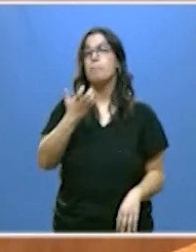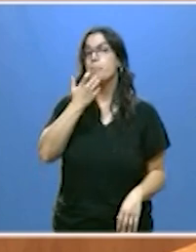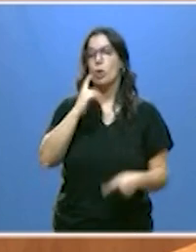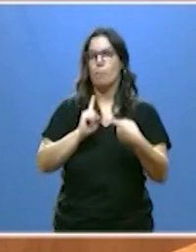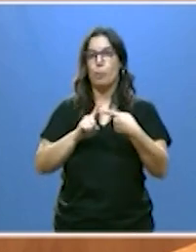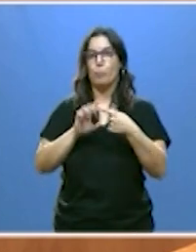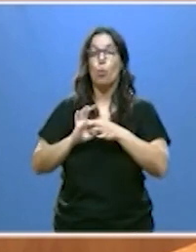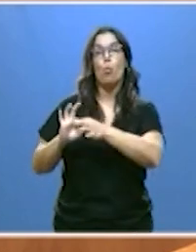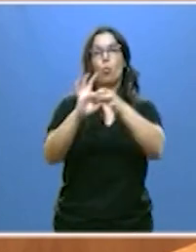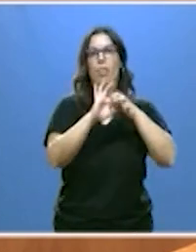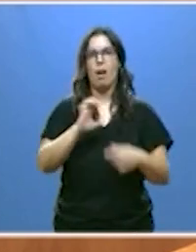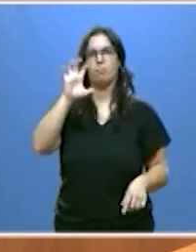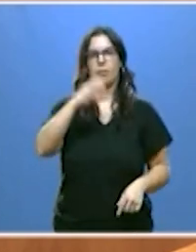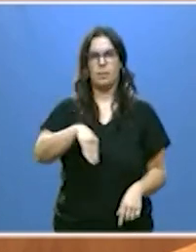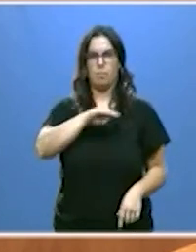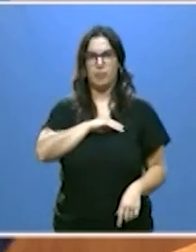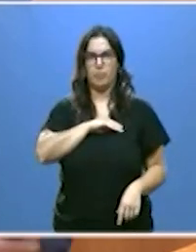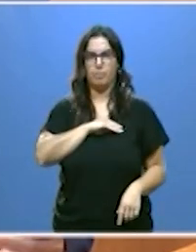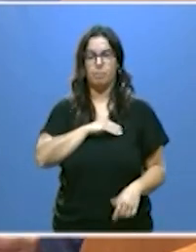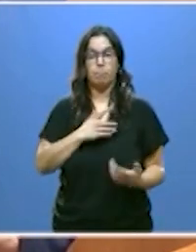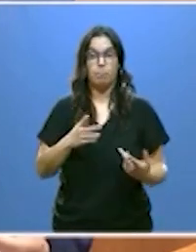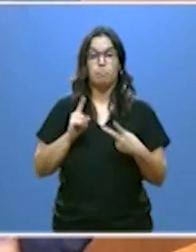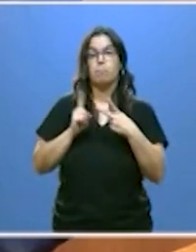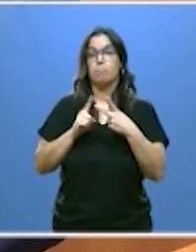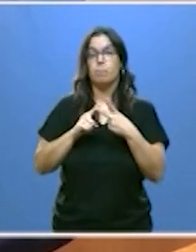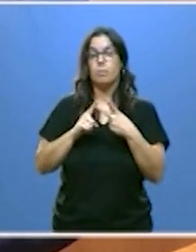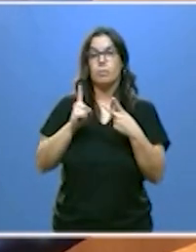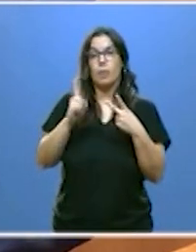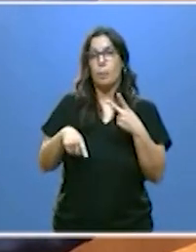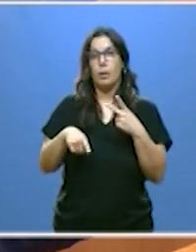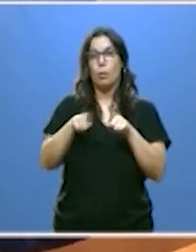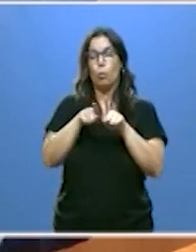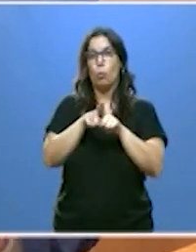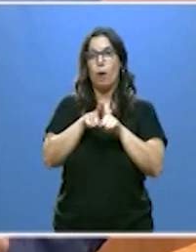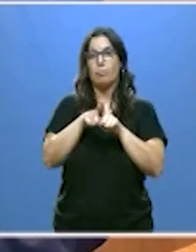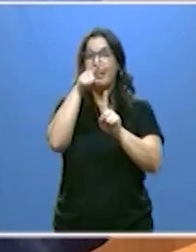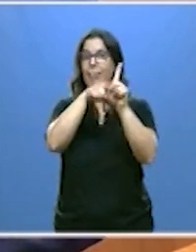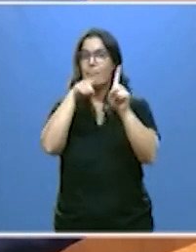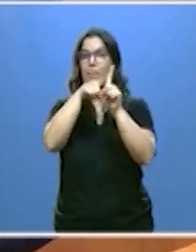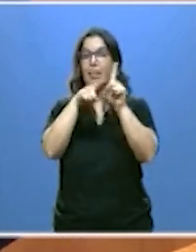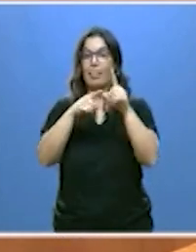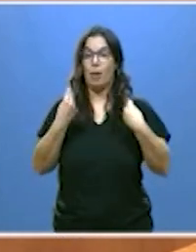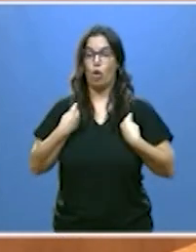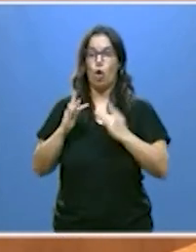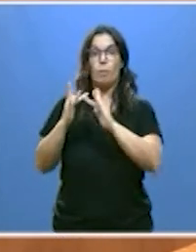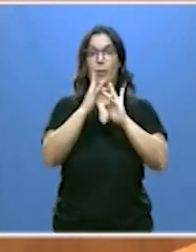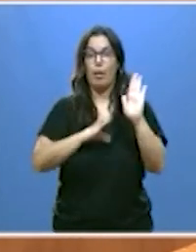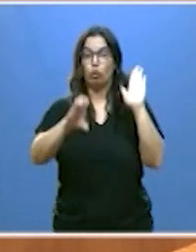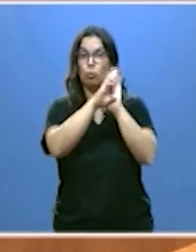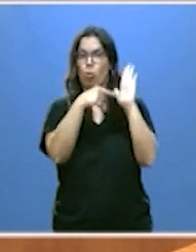consideramos innegociable la unidad de la nación española. Consideramos innegociable el marco de la convivencia prevista